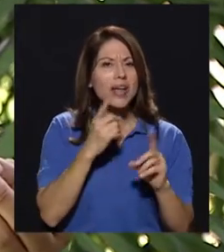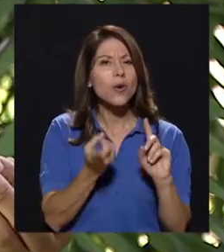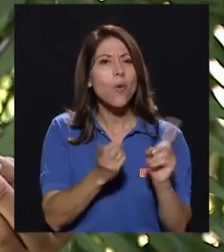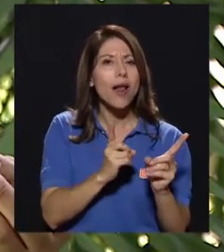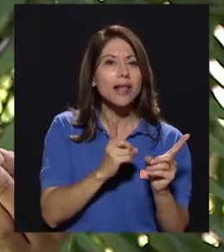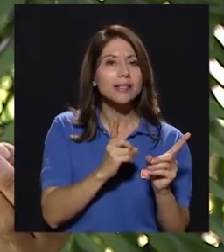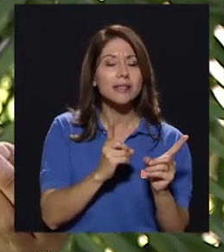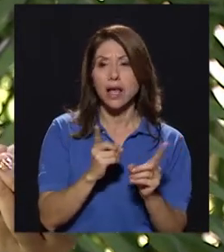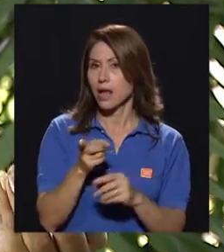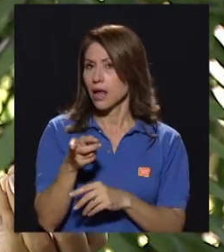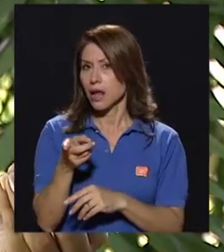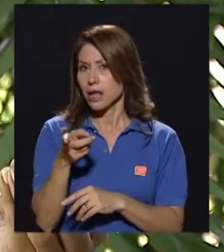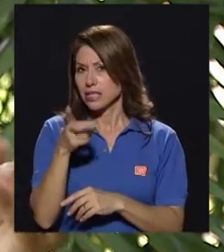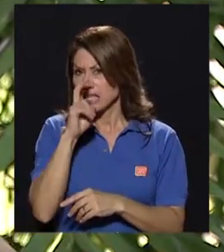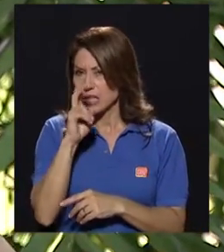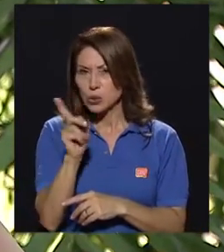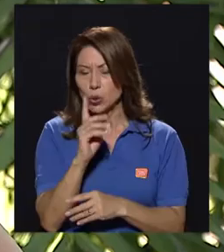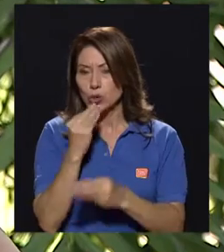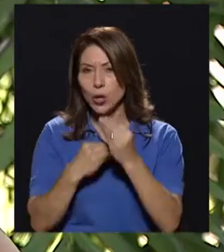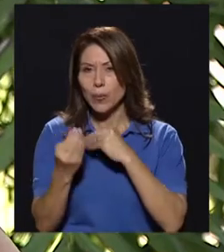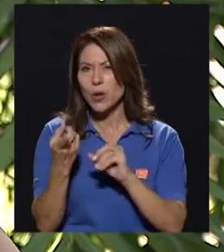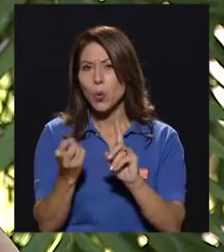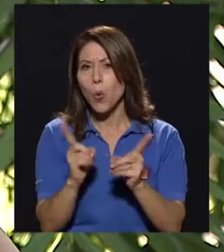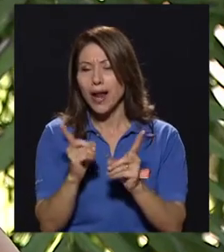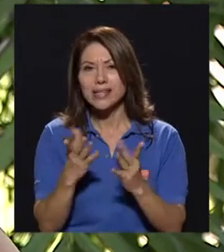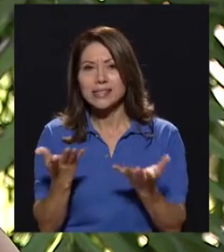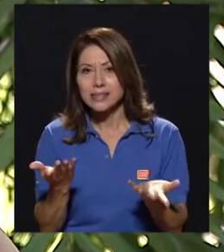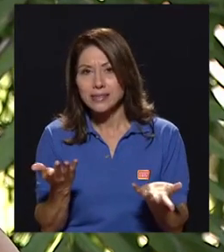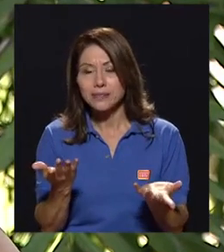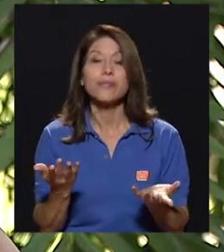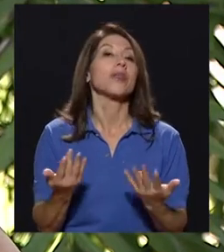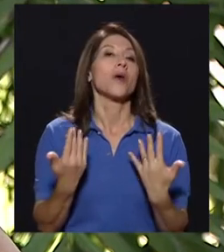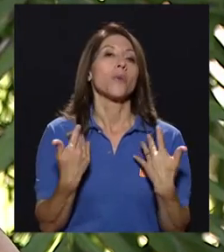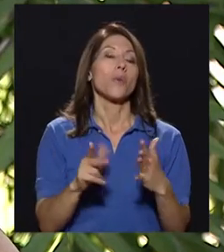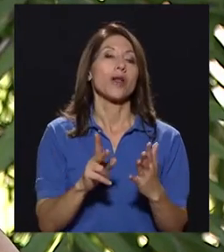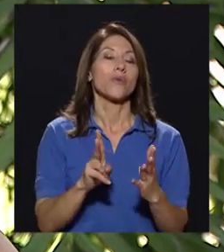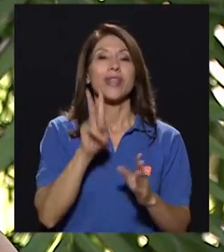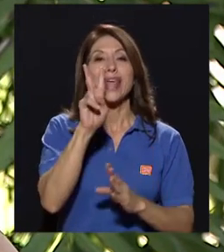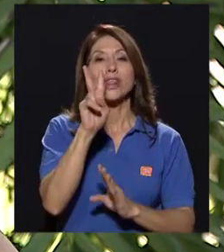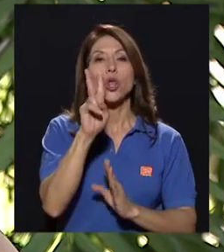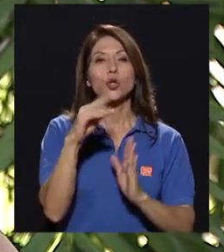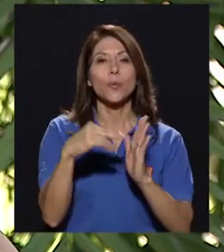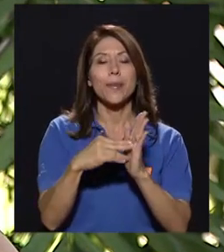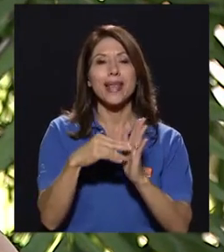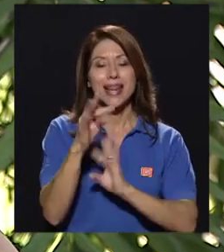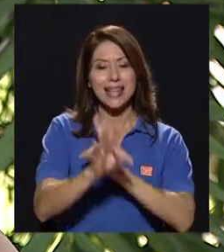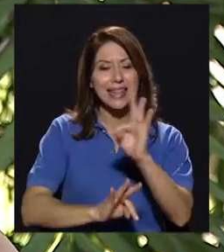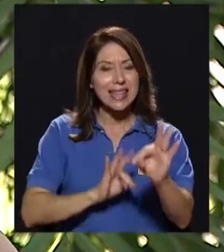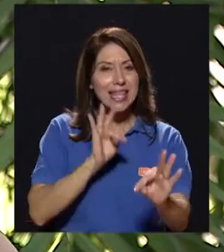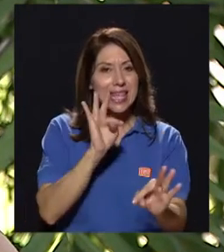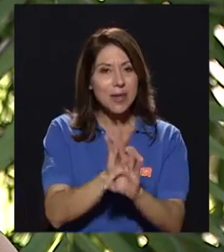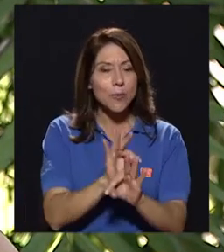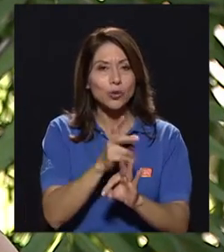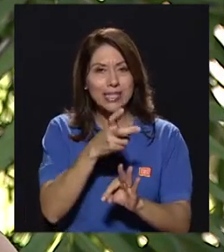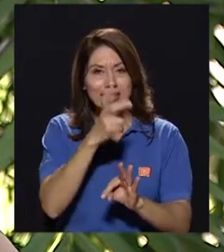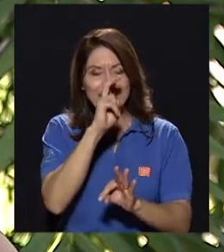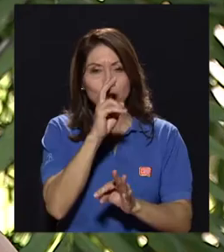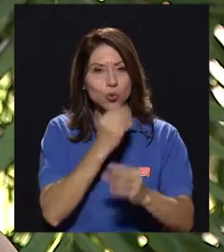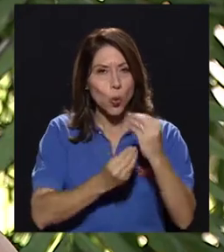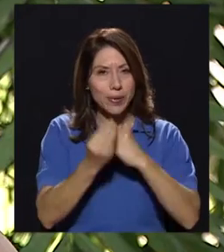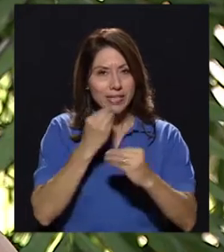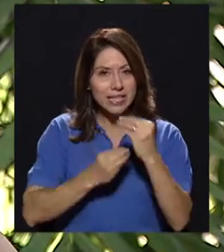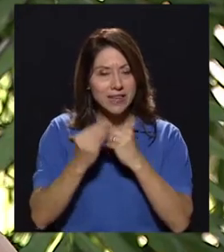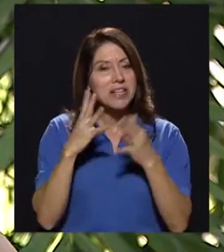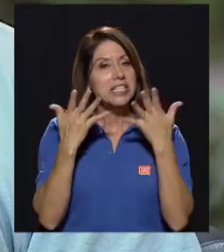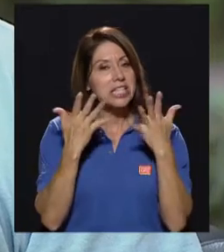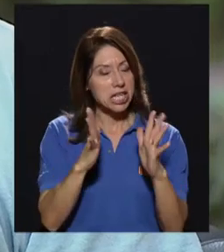cuáles no se comen, por ejemplo. Tal vez. Bueno, de las 2.000 especies de insectos comestibles que están reportadas